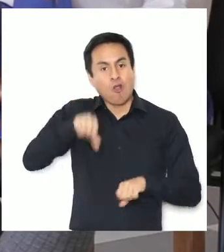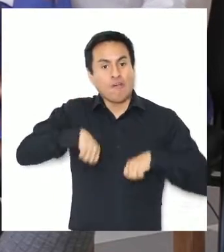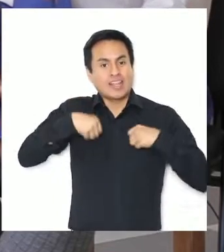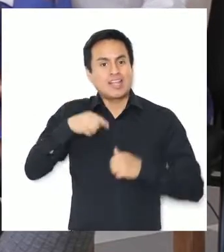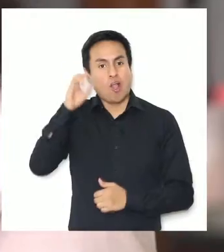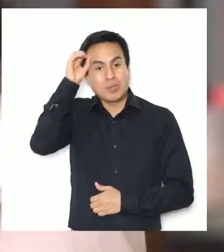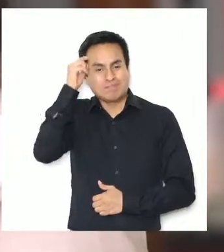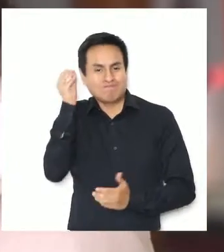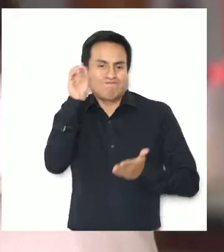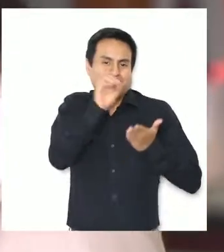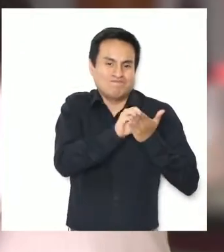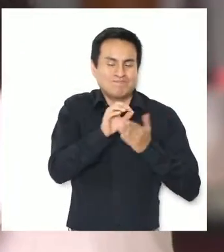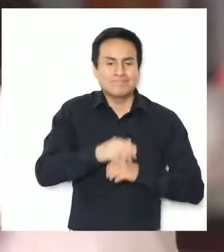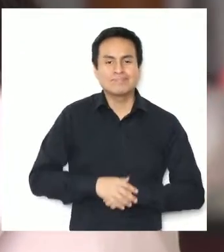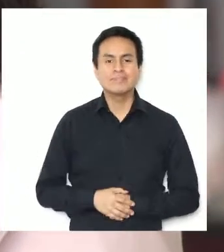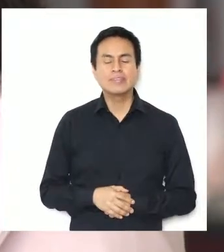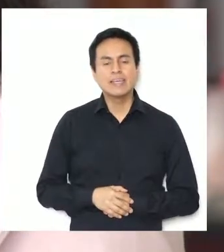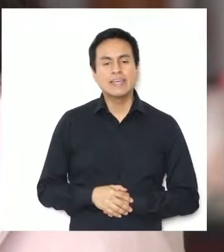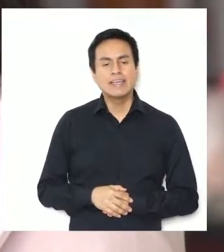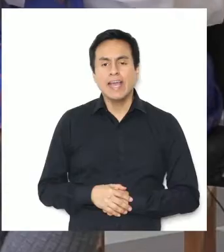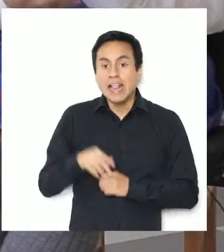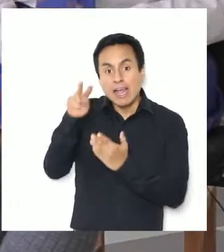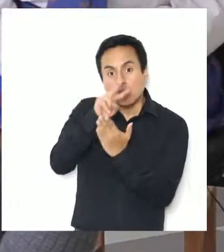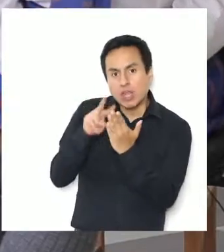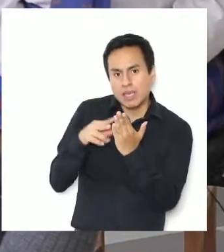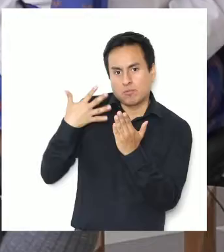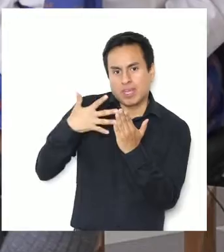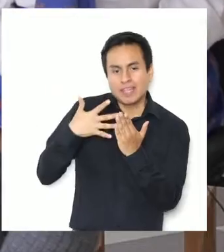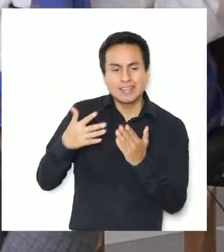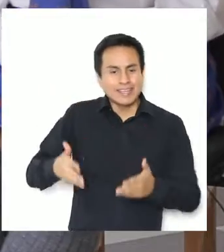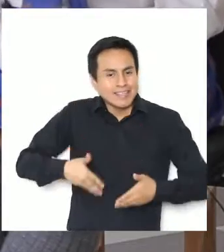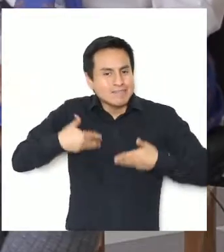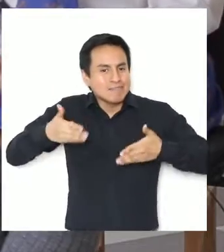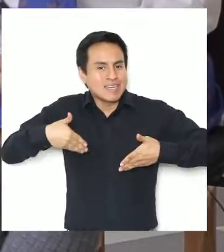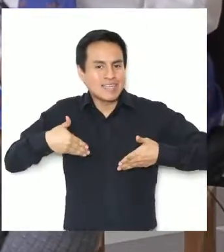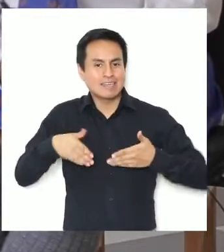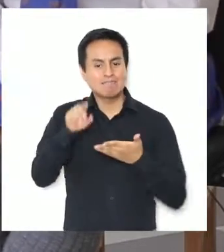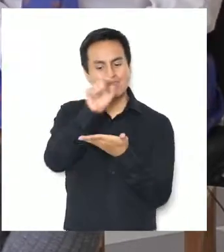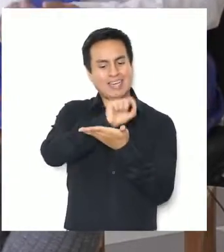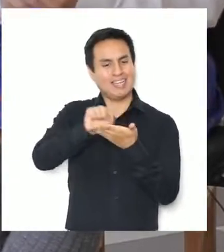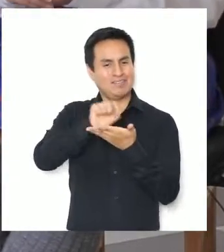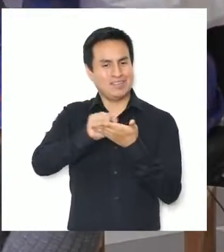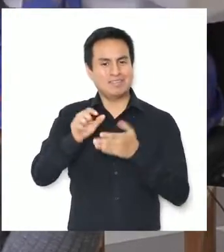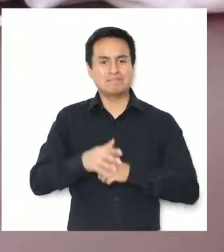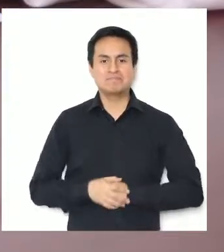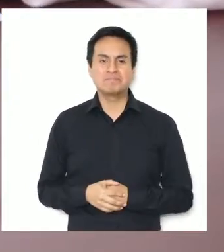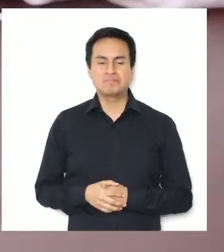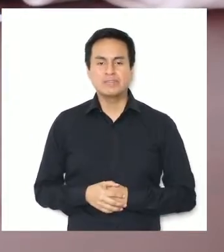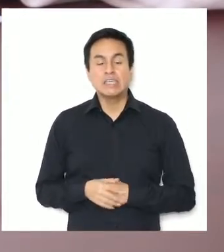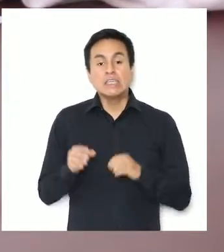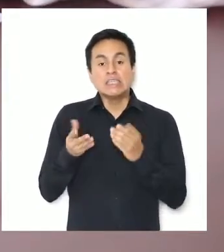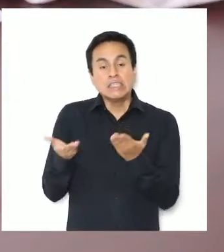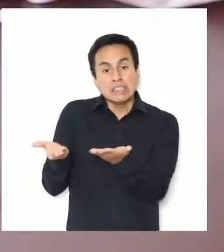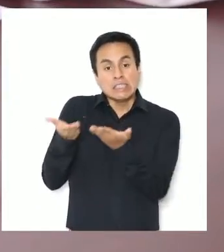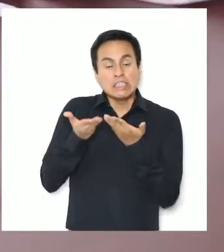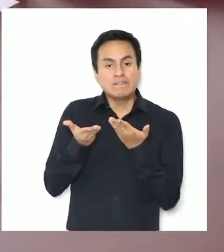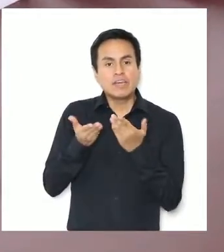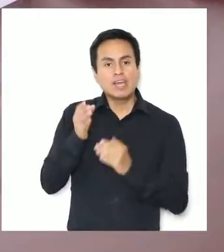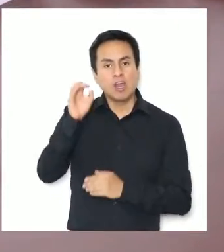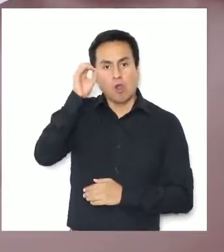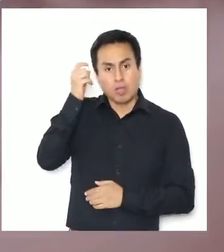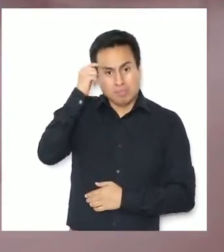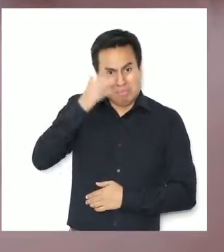de vista juvenil. La lectura es muy importante porque inspira a la escritura. Sirve para registrar de una manera